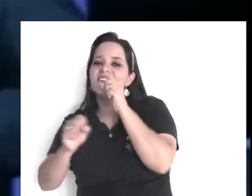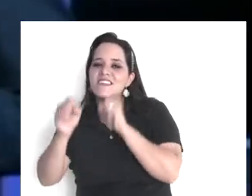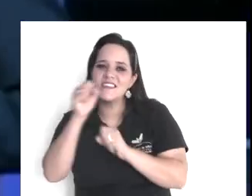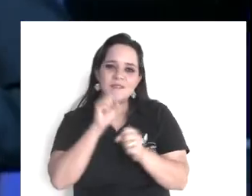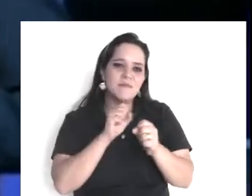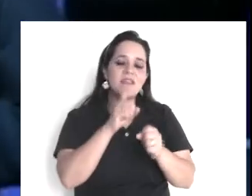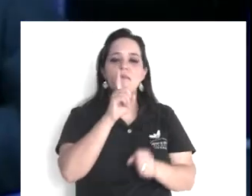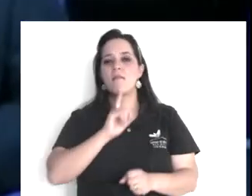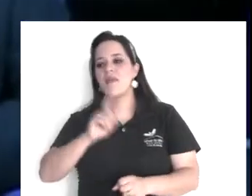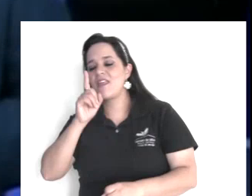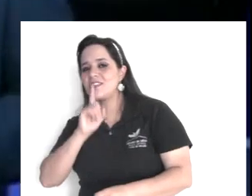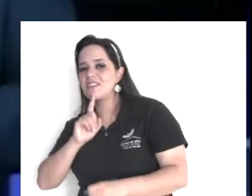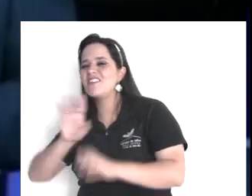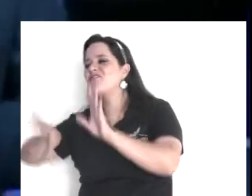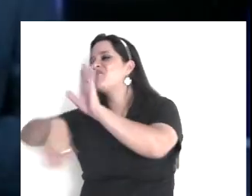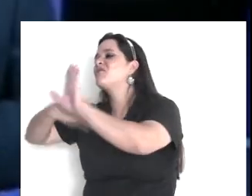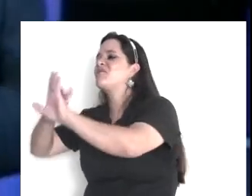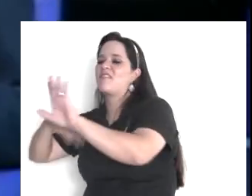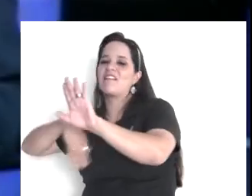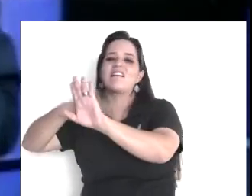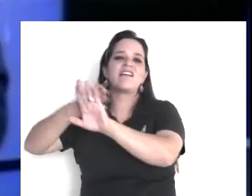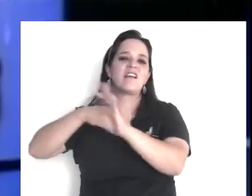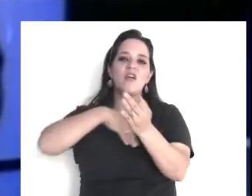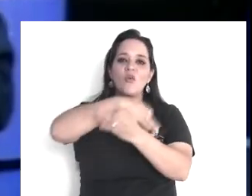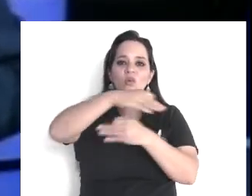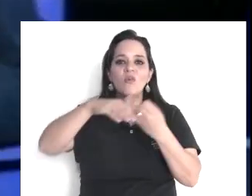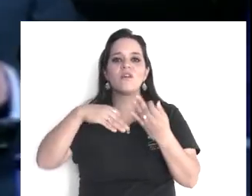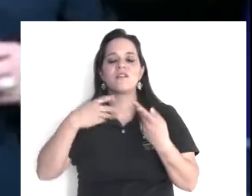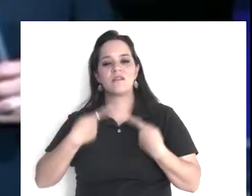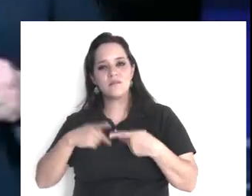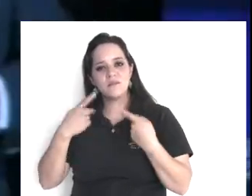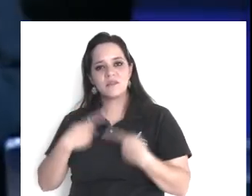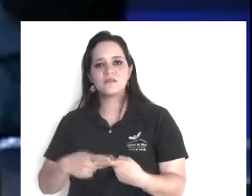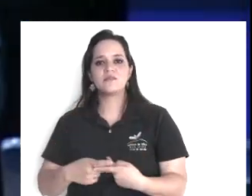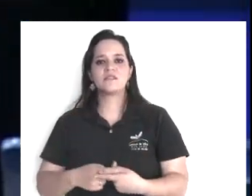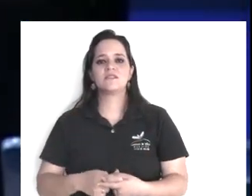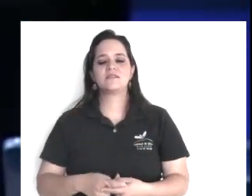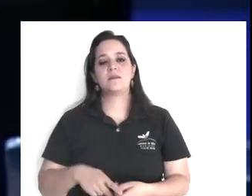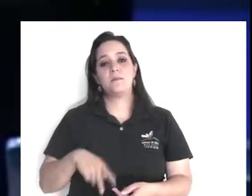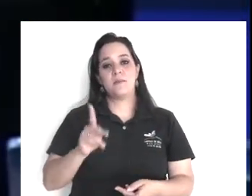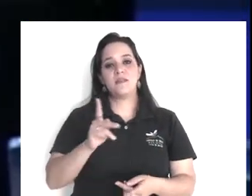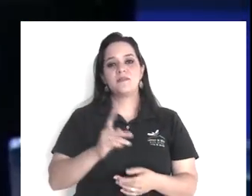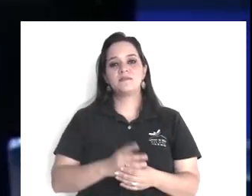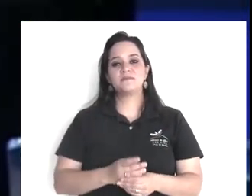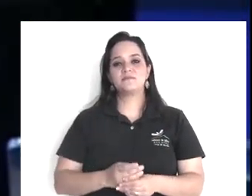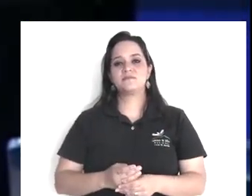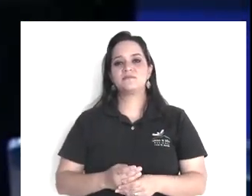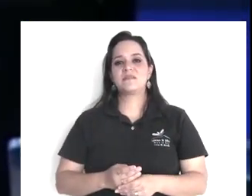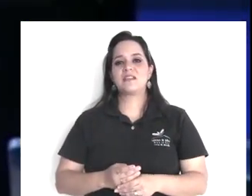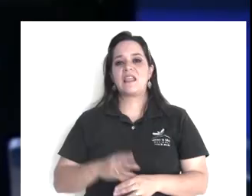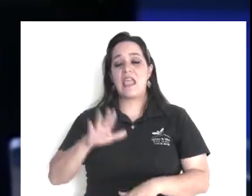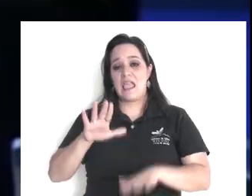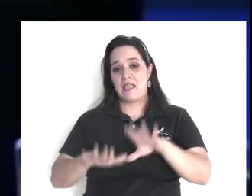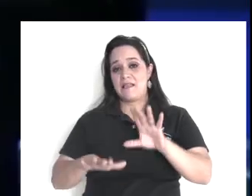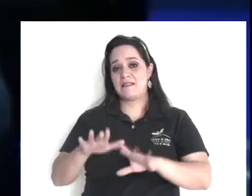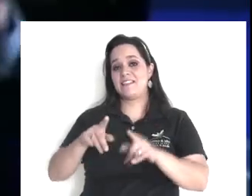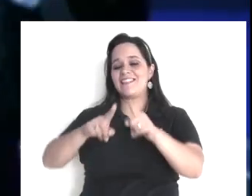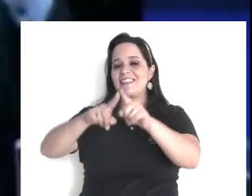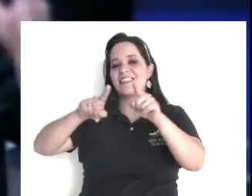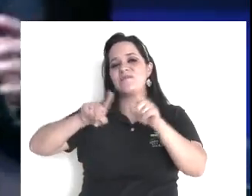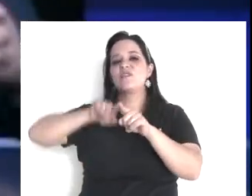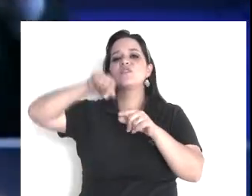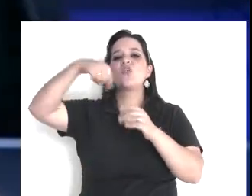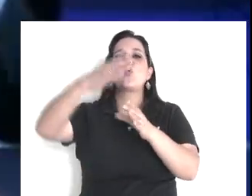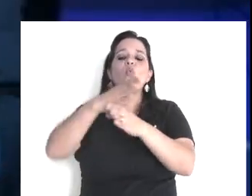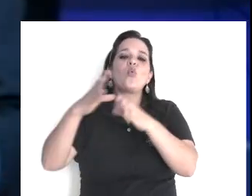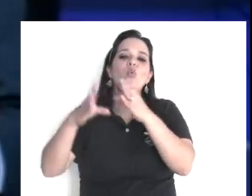mentiras, son agresiones, son imprecisiones, además, muchos de esos casos, son temas, que se deben